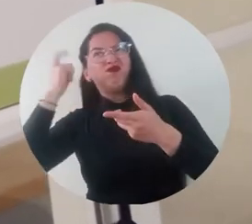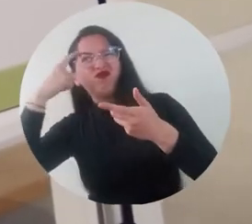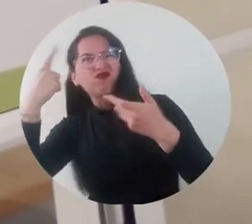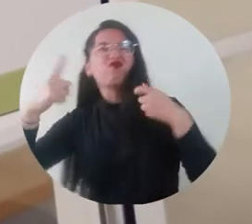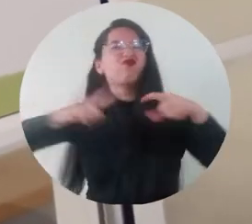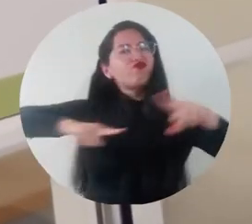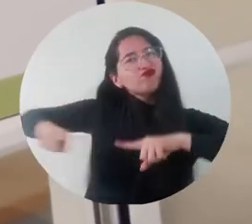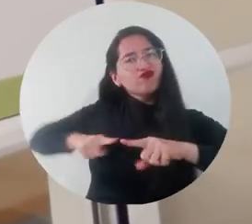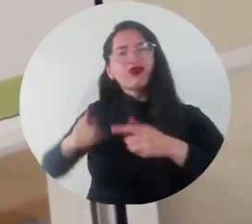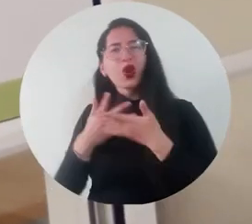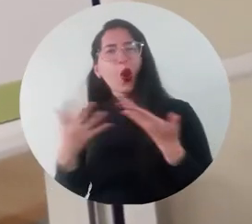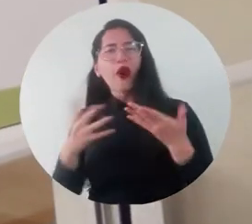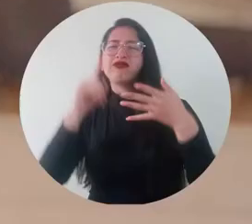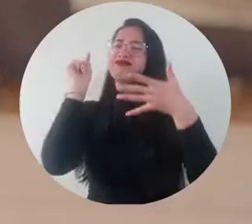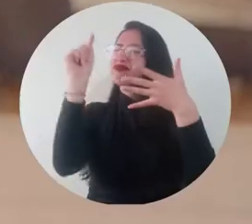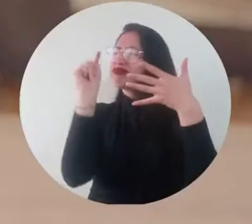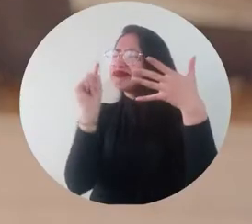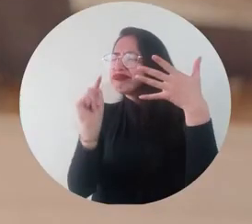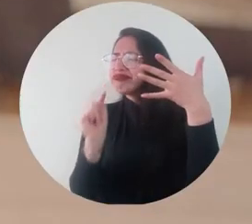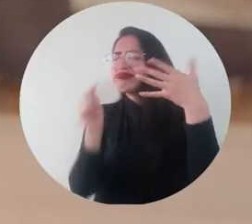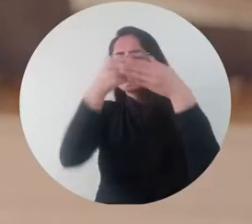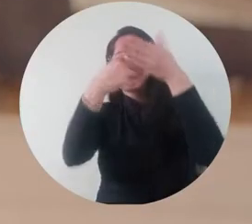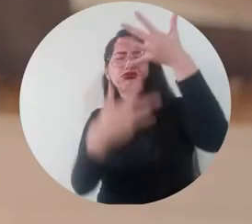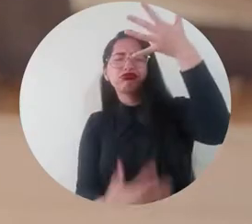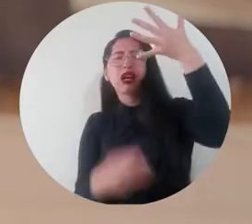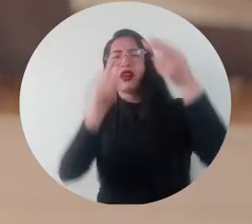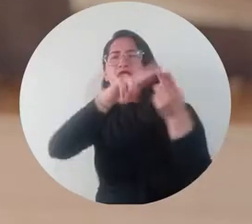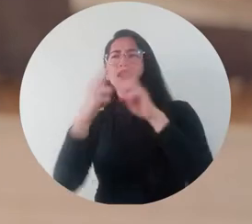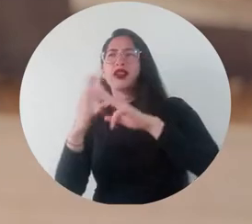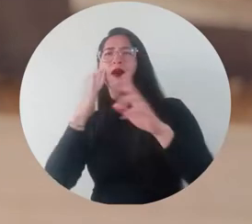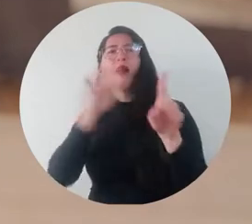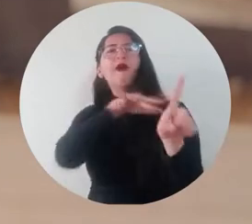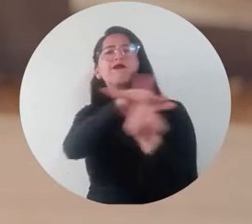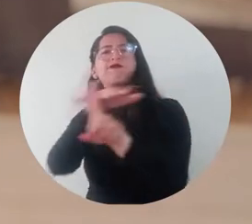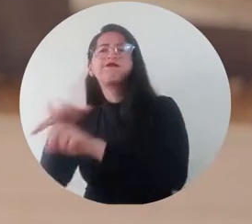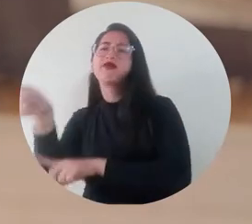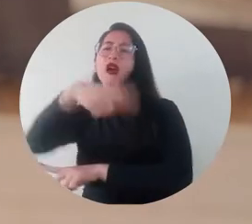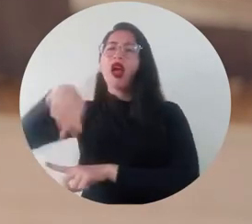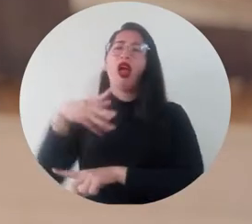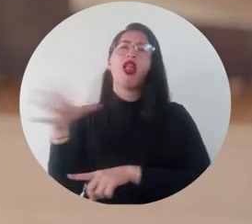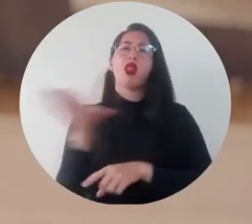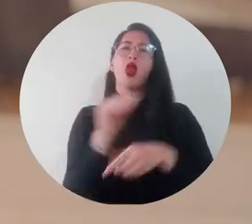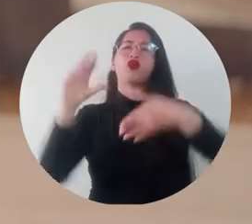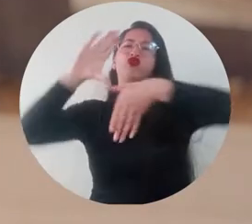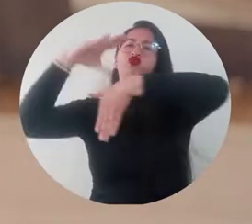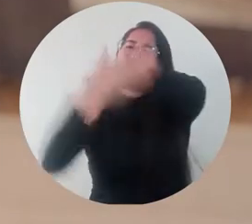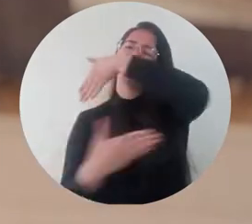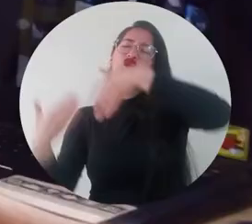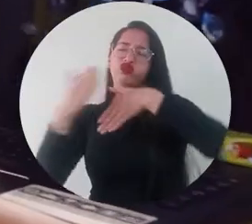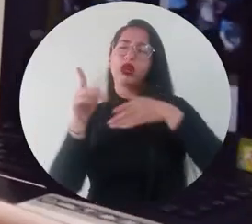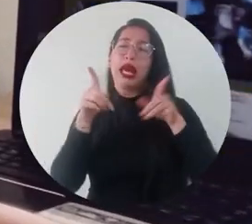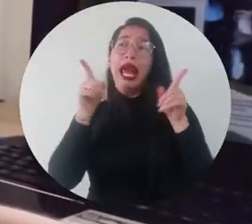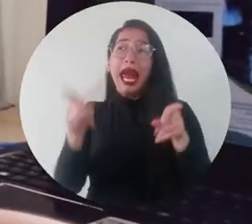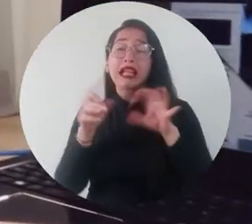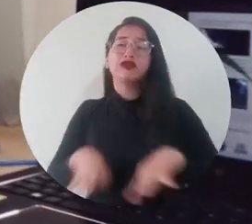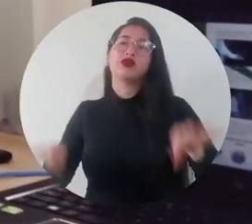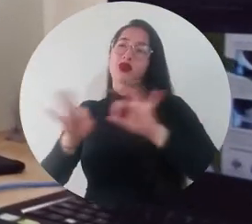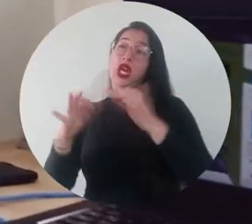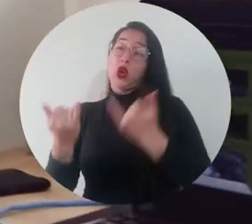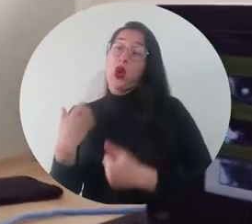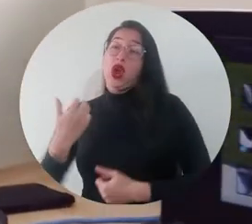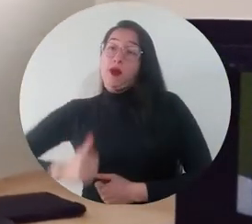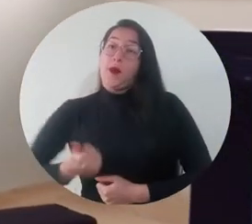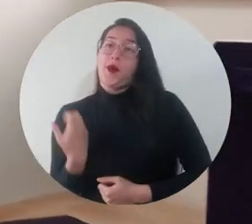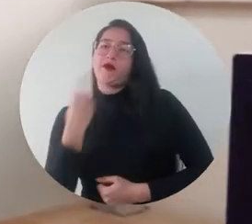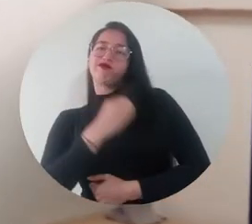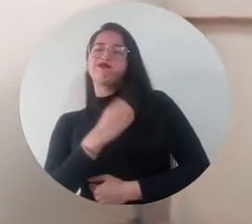ambiente, la gobernanza y otros temas que nos conciernen como Latinoamérica y como comunidad iberoamericana Esta es mi oportunidad de